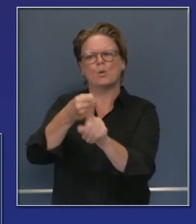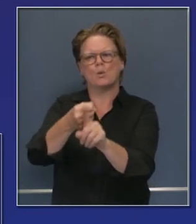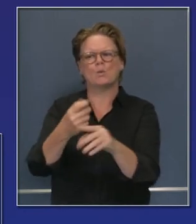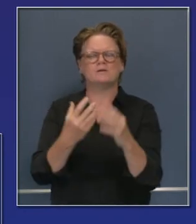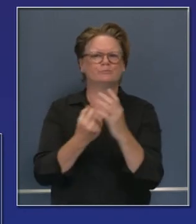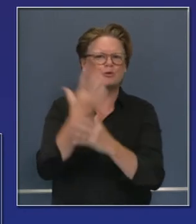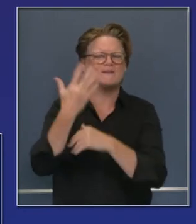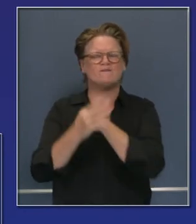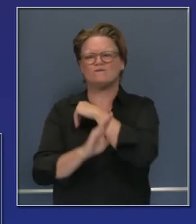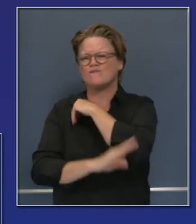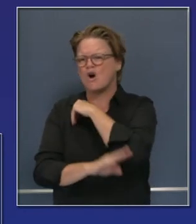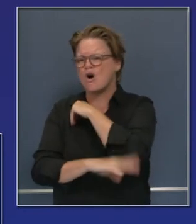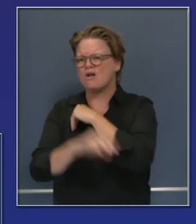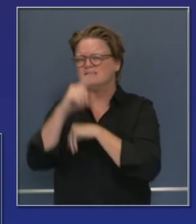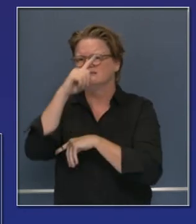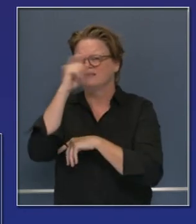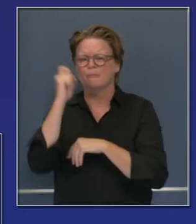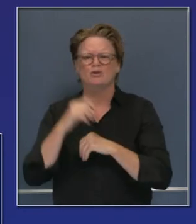del año